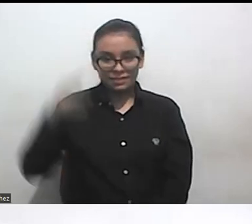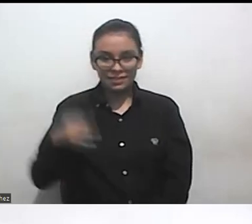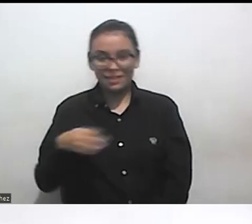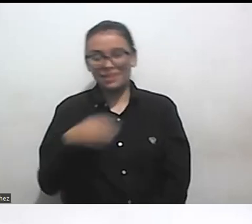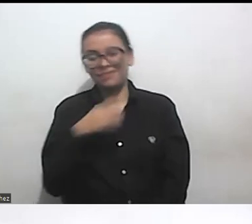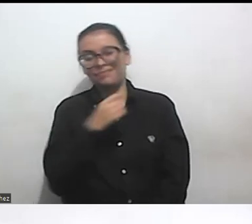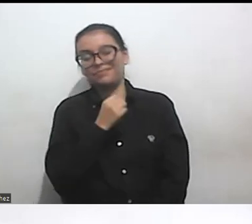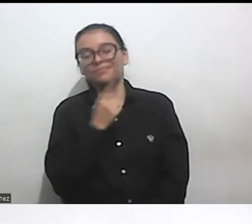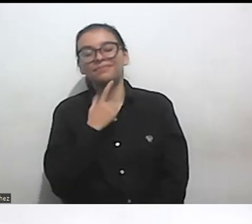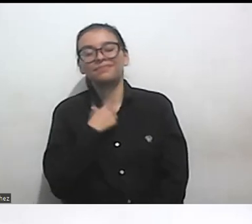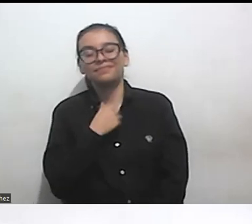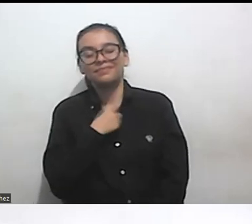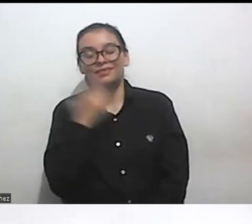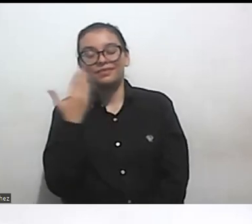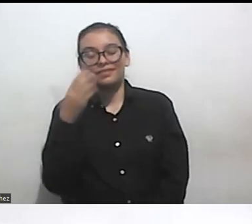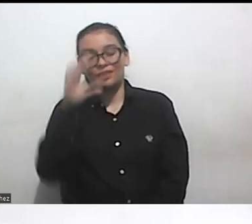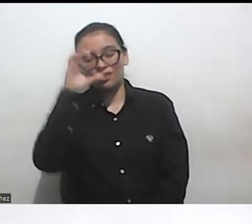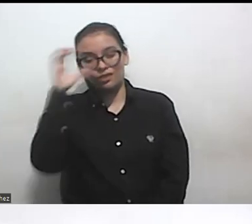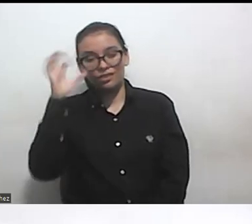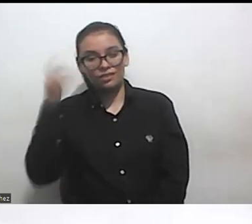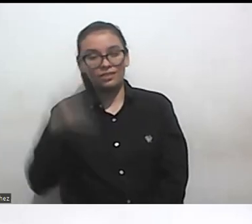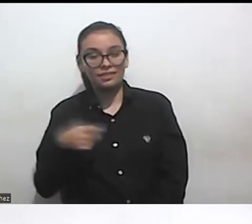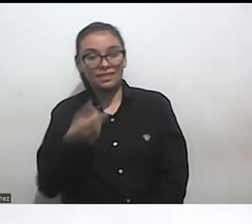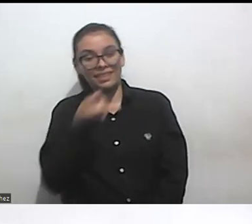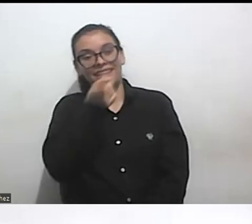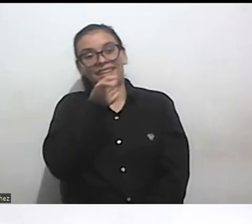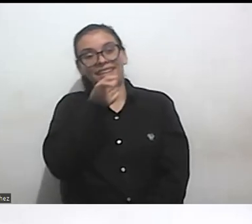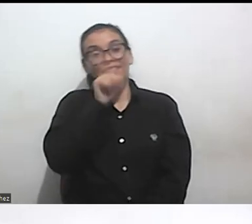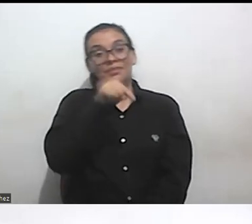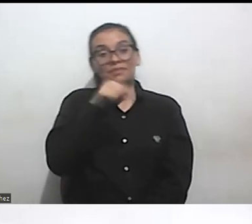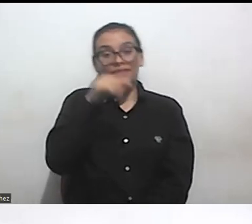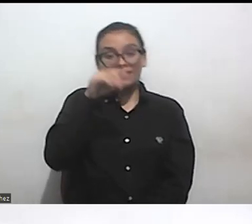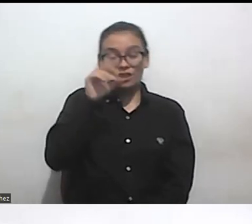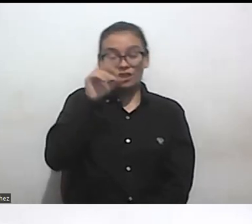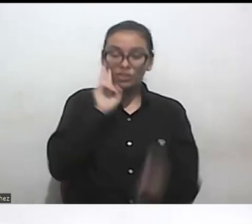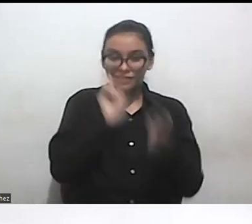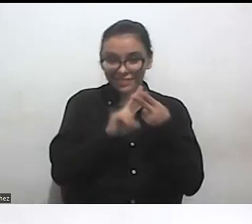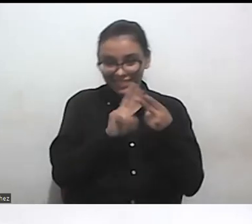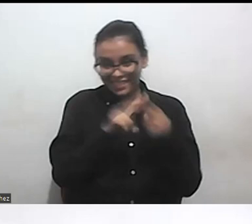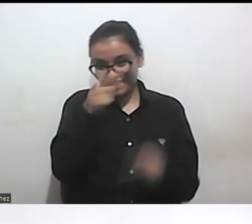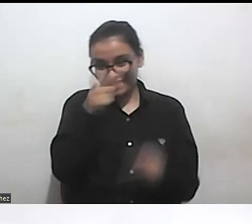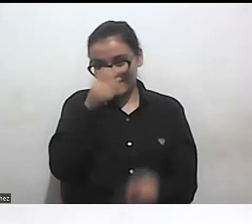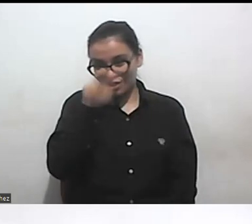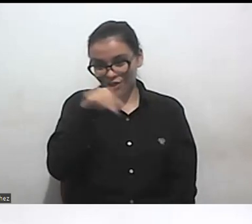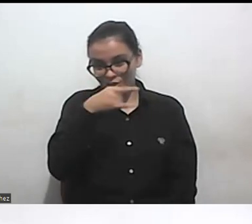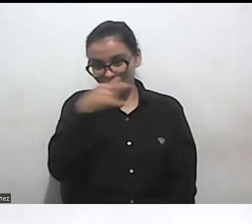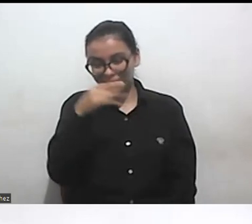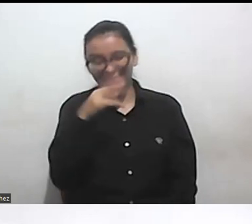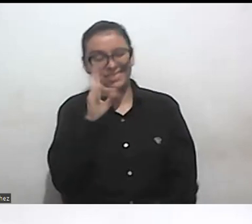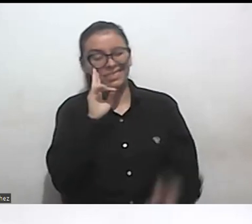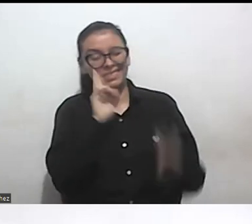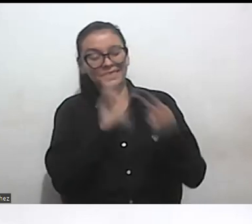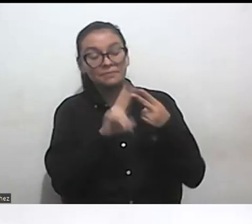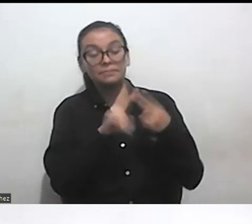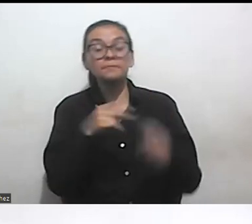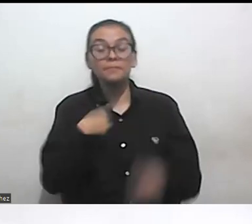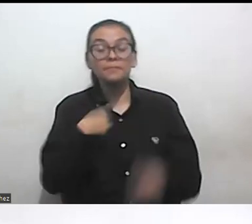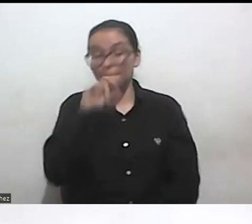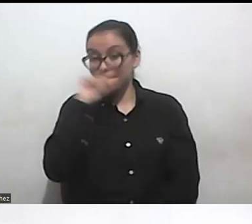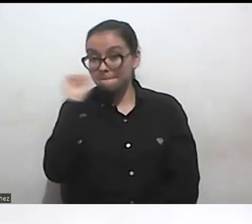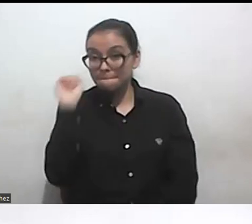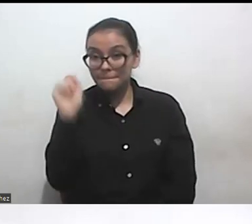propia Andrea a la otra Andrea mi pregunta va dirigida justamente